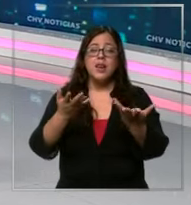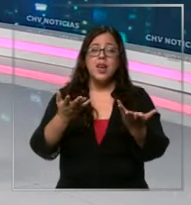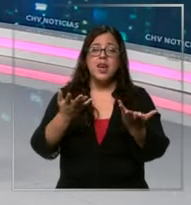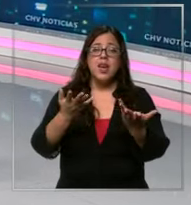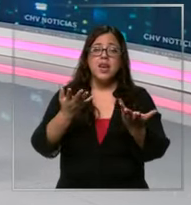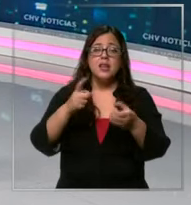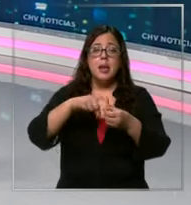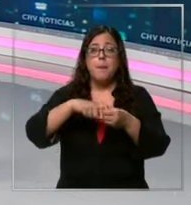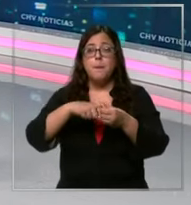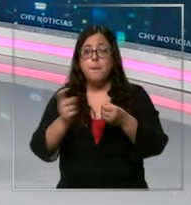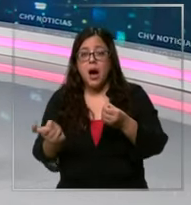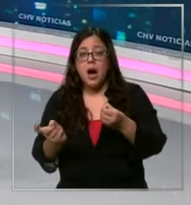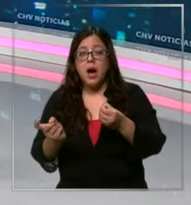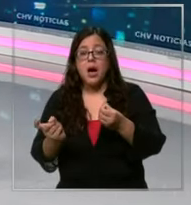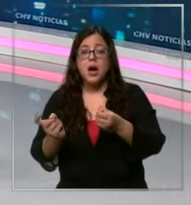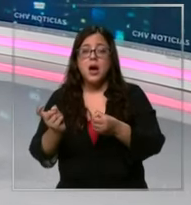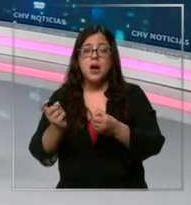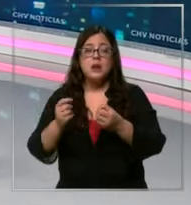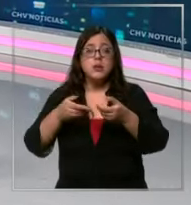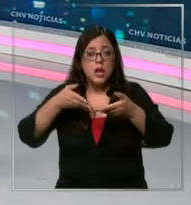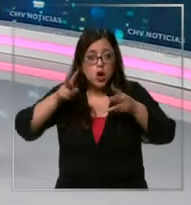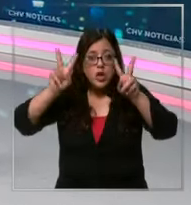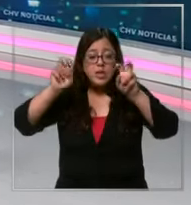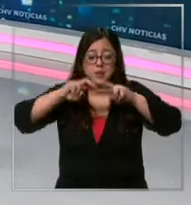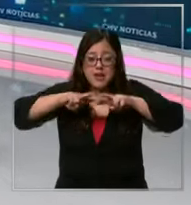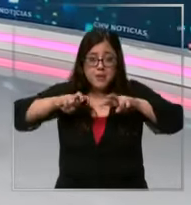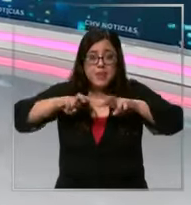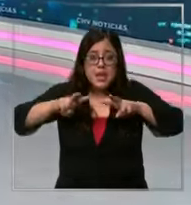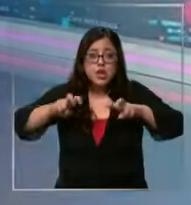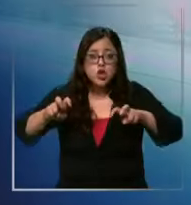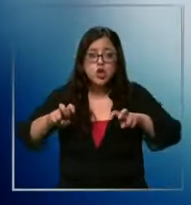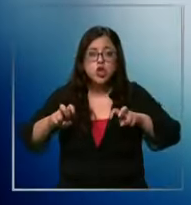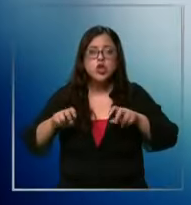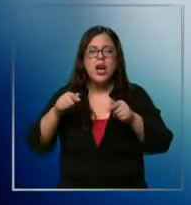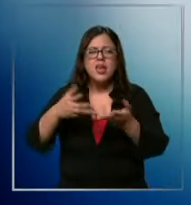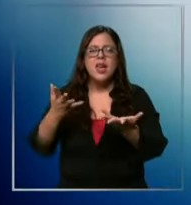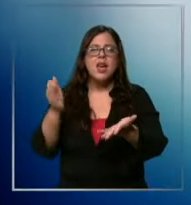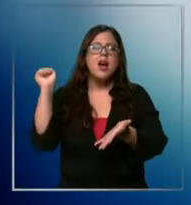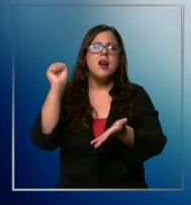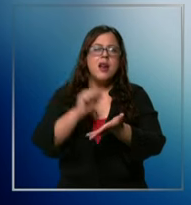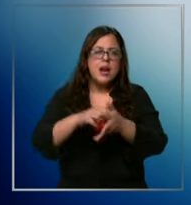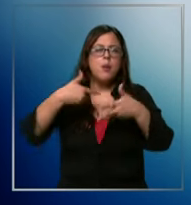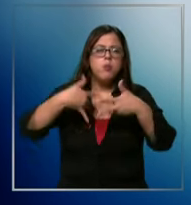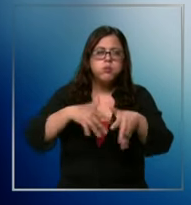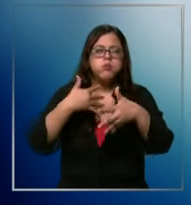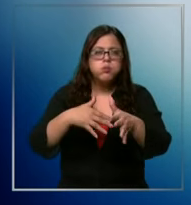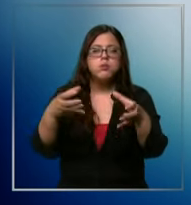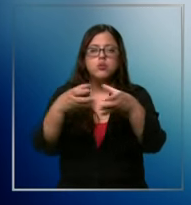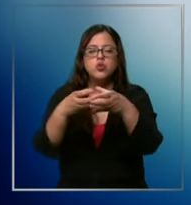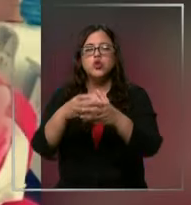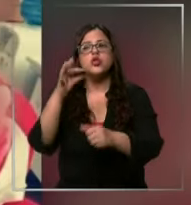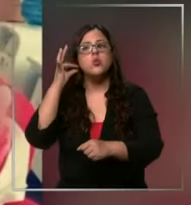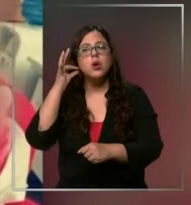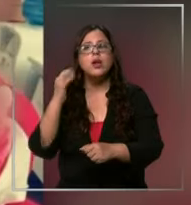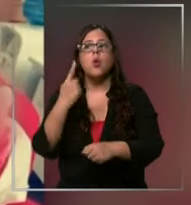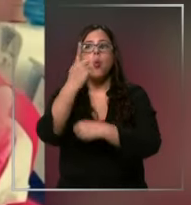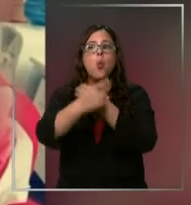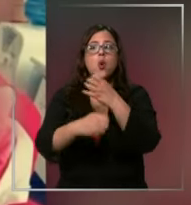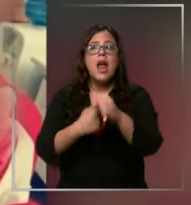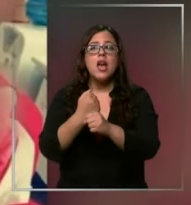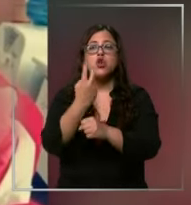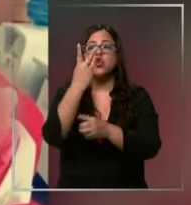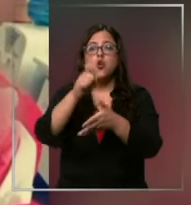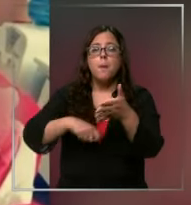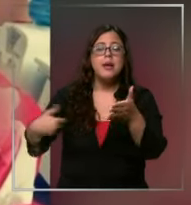desencadenó protestas de organizaciones feministas. Un año y dos meses han pasado desde la muerte de Fabiola Vargas,